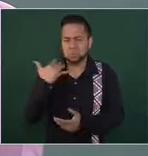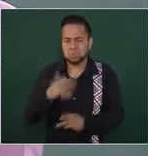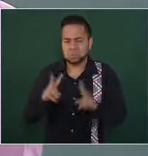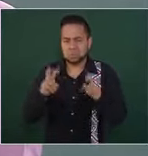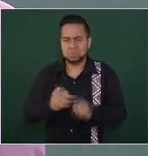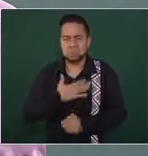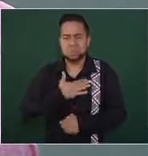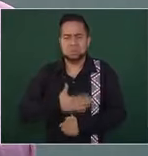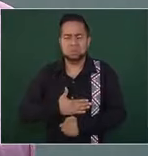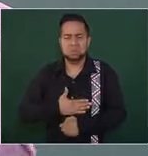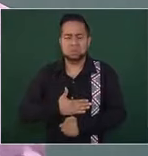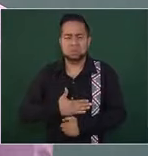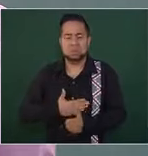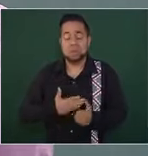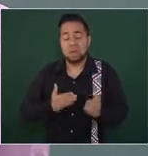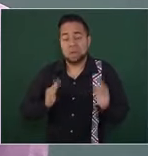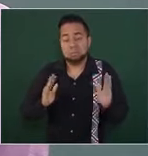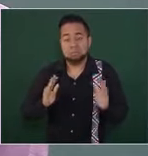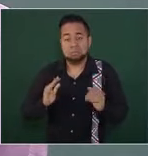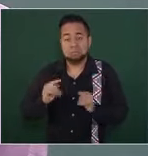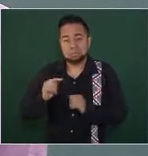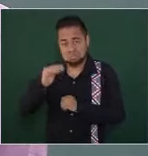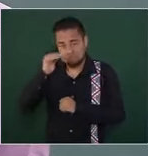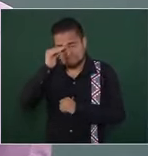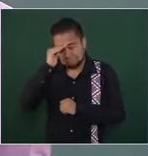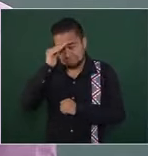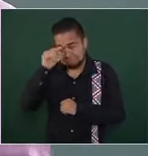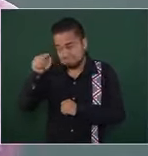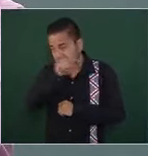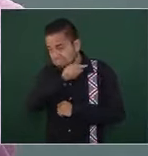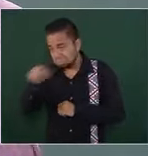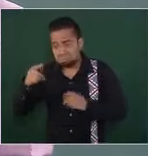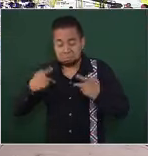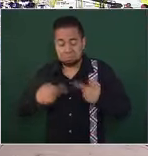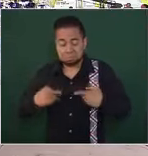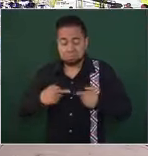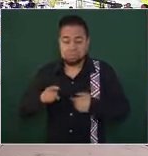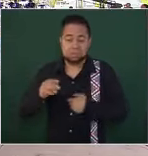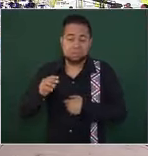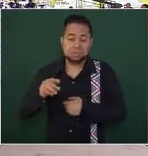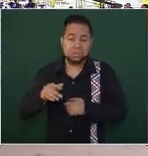a ver qué opina al final la gente pero bueno